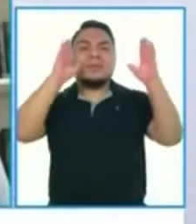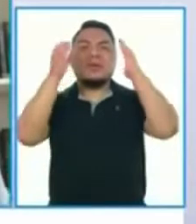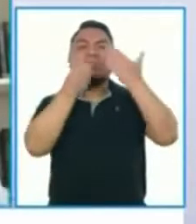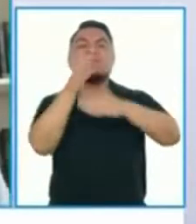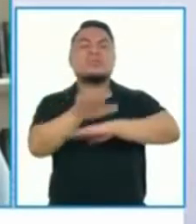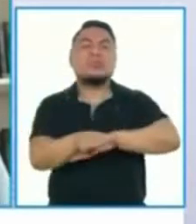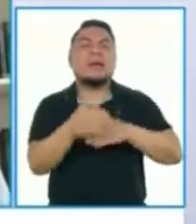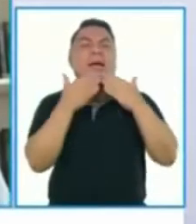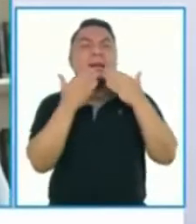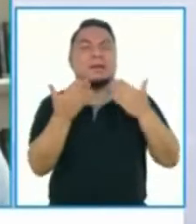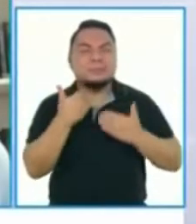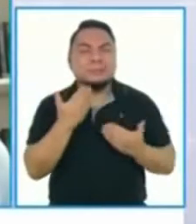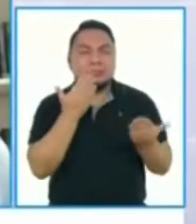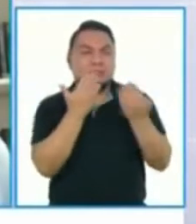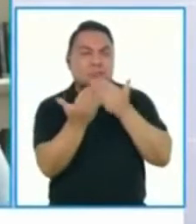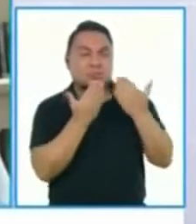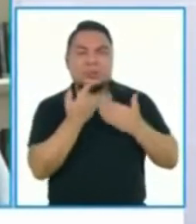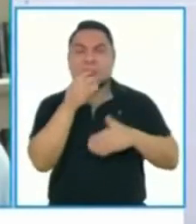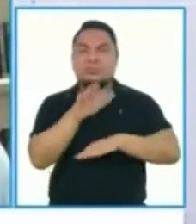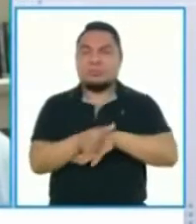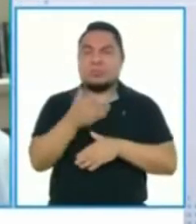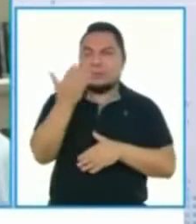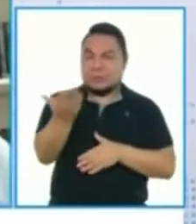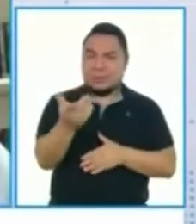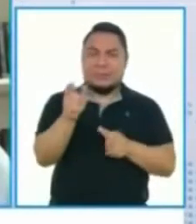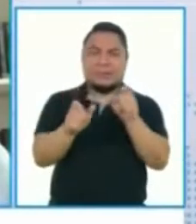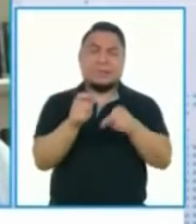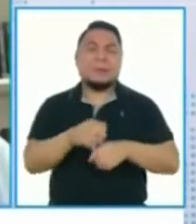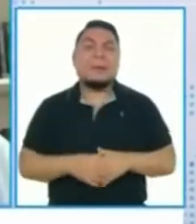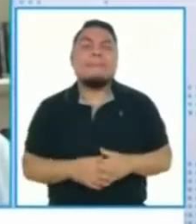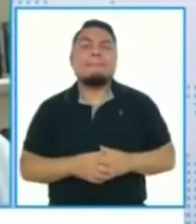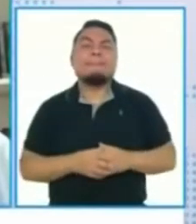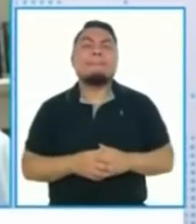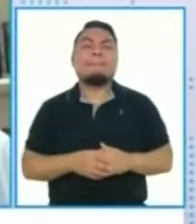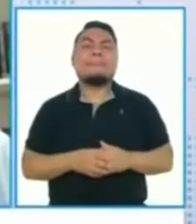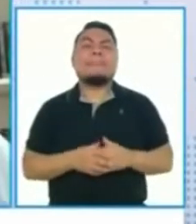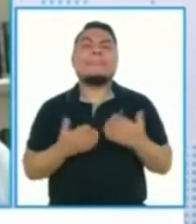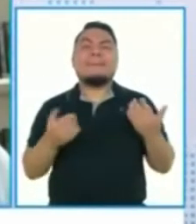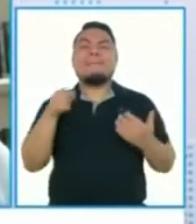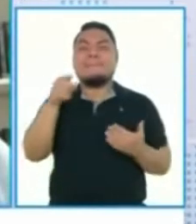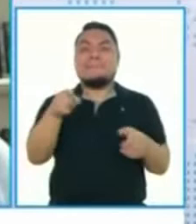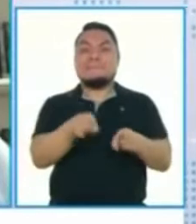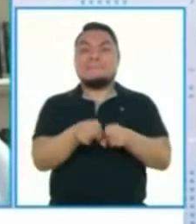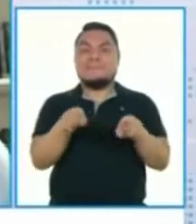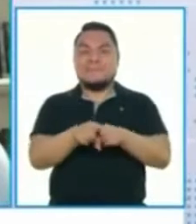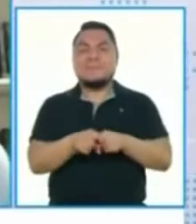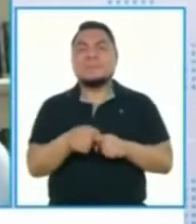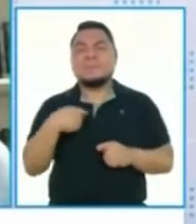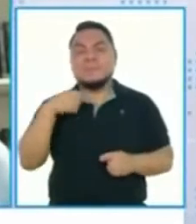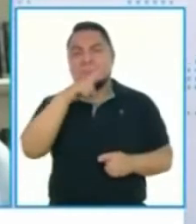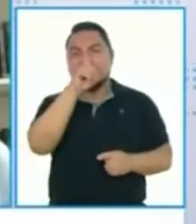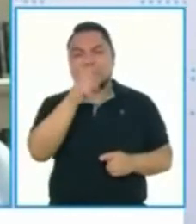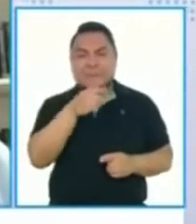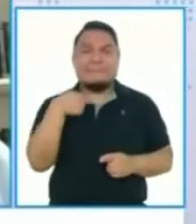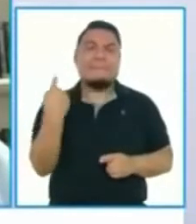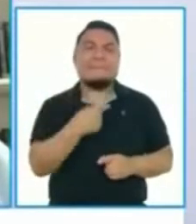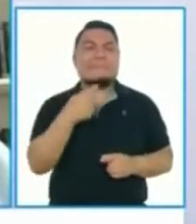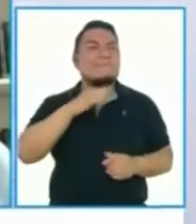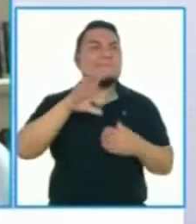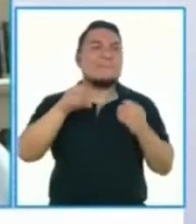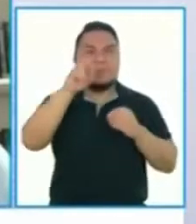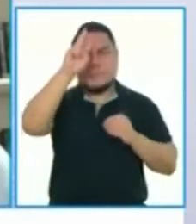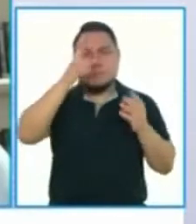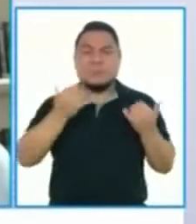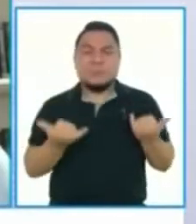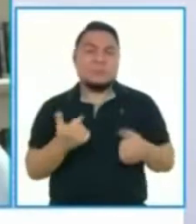Paola, gracias por la entrevista y buenas tardes a tu audiencia. Bueno, es esa misma pregunta que nos hacemos, creo que todos los